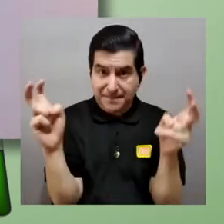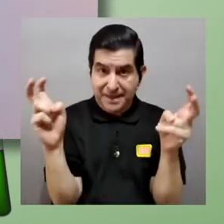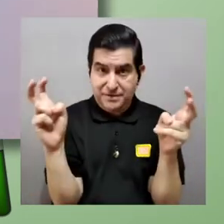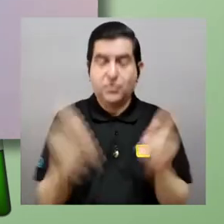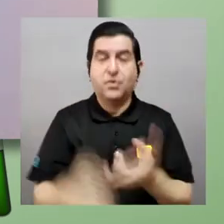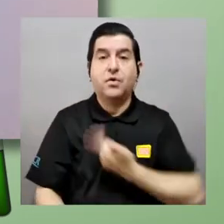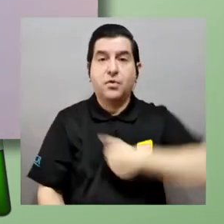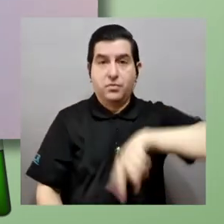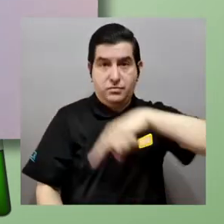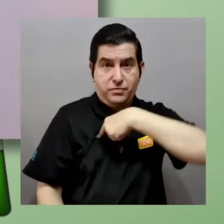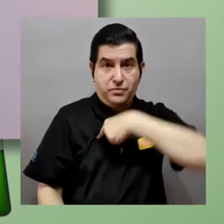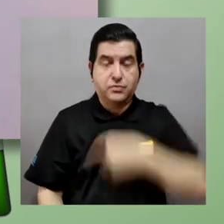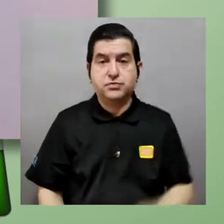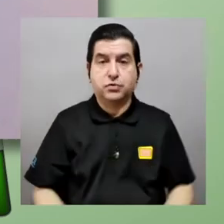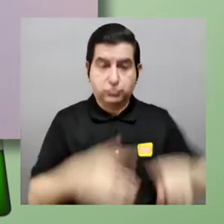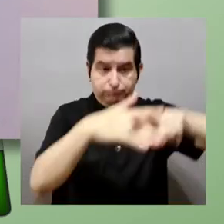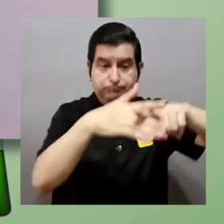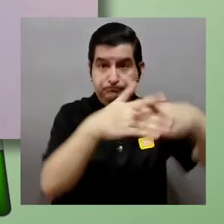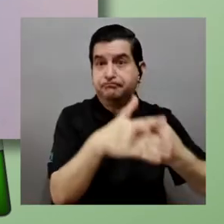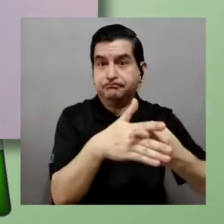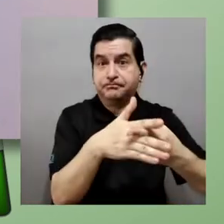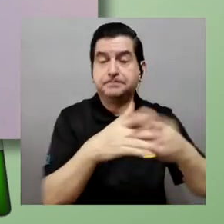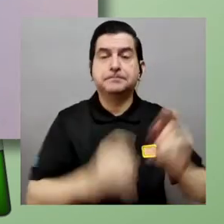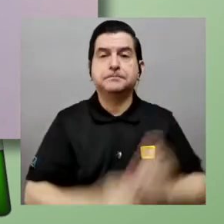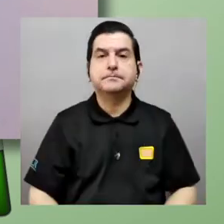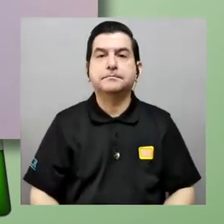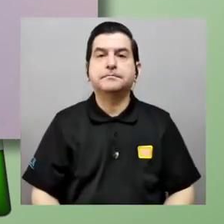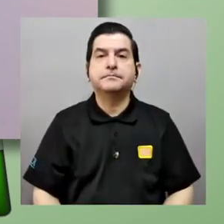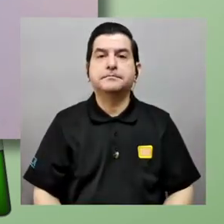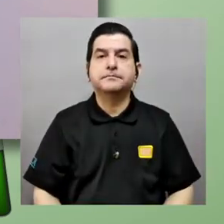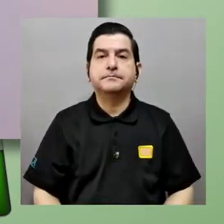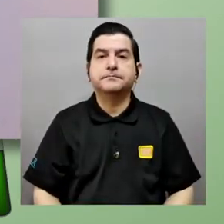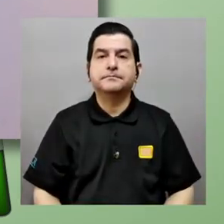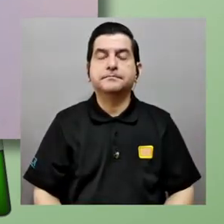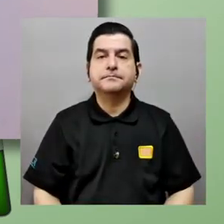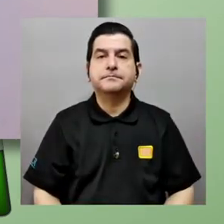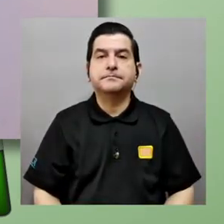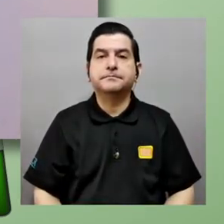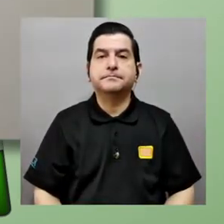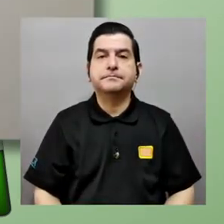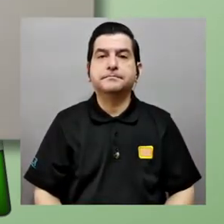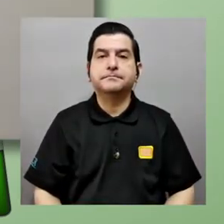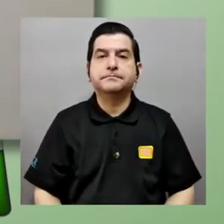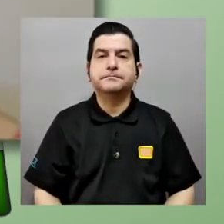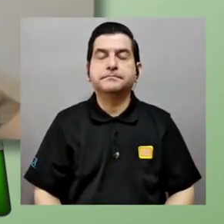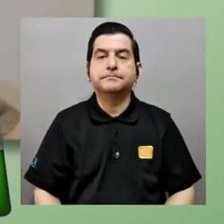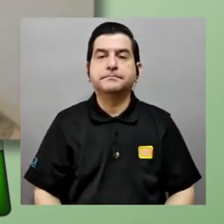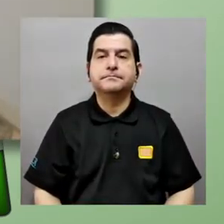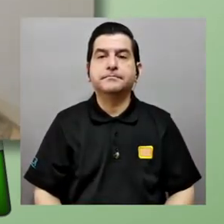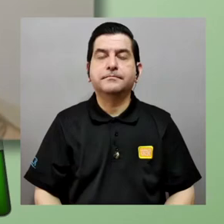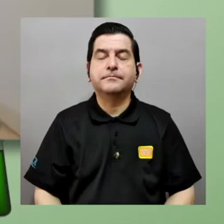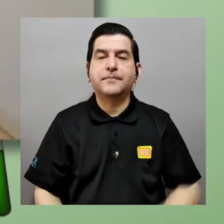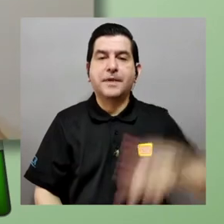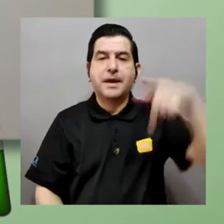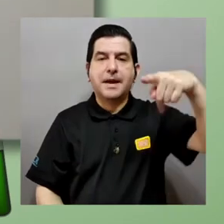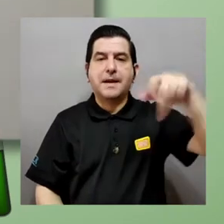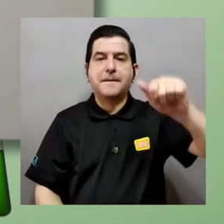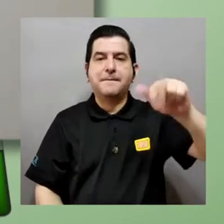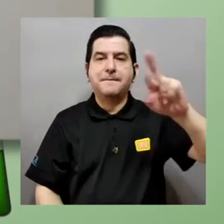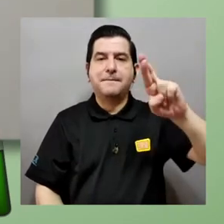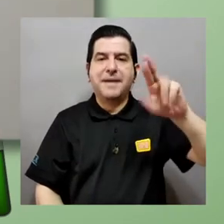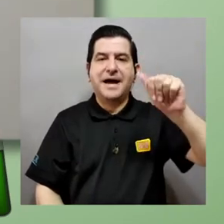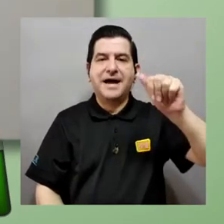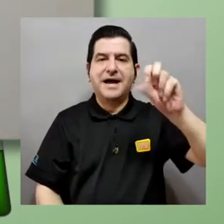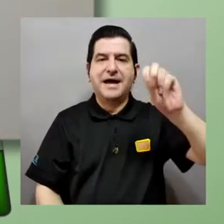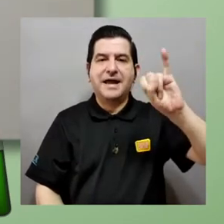mecánica clásica y su actualidad vamos a ver entonces el vídeo será que el universo es infinito